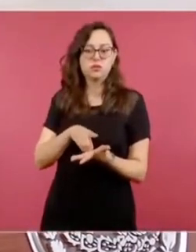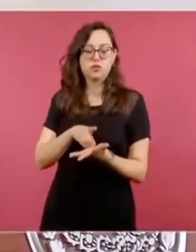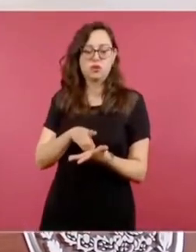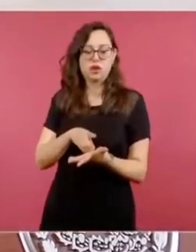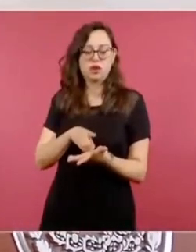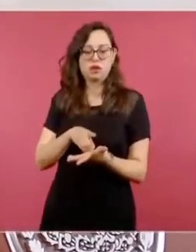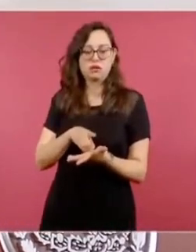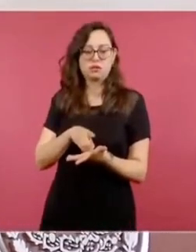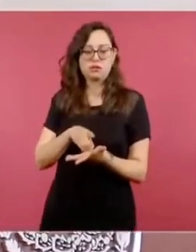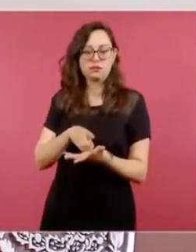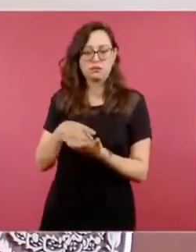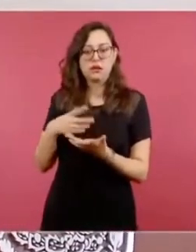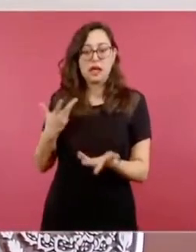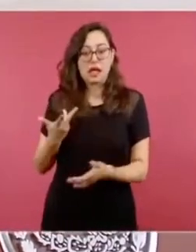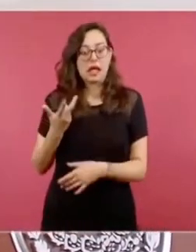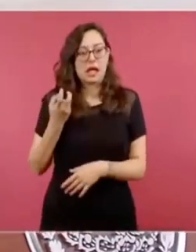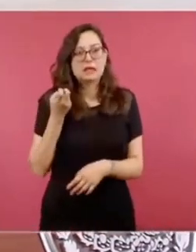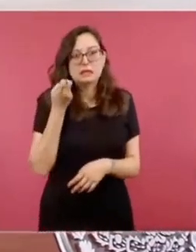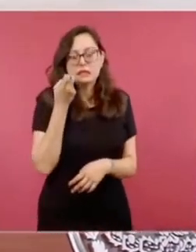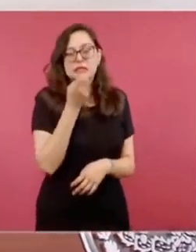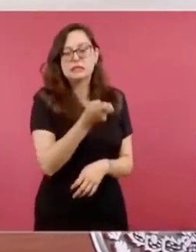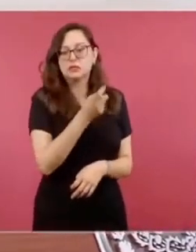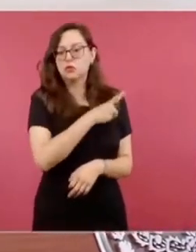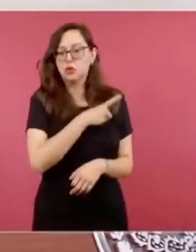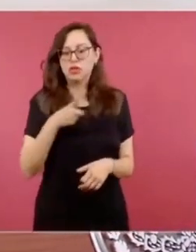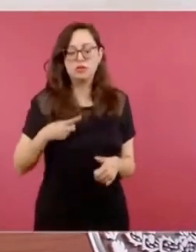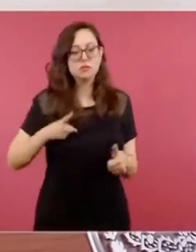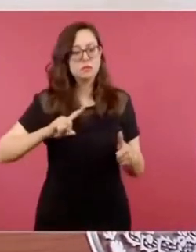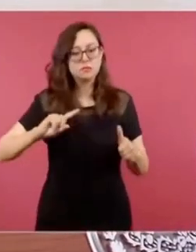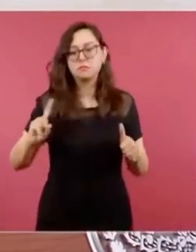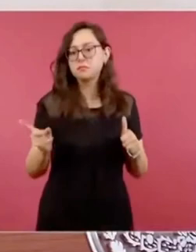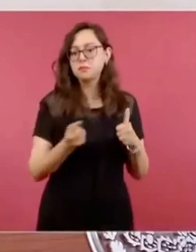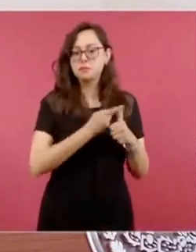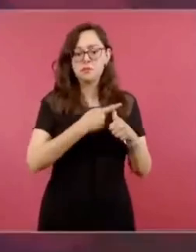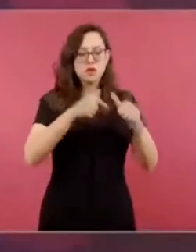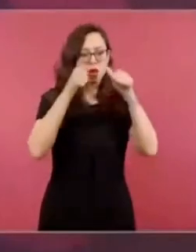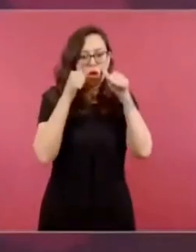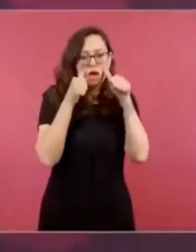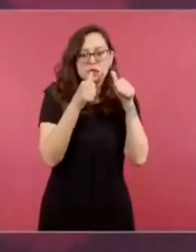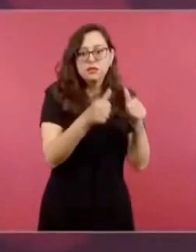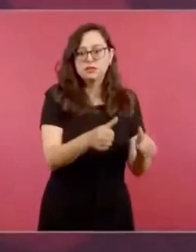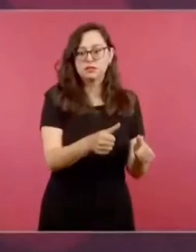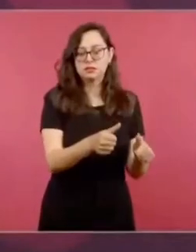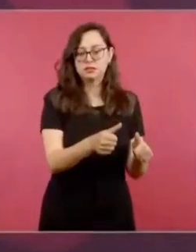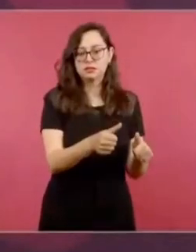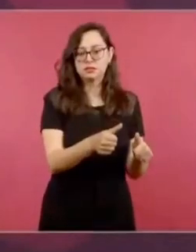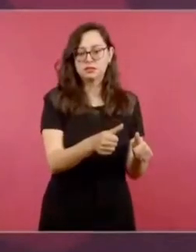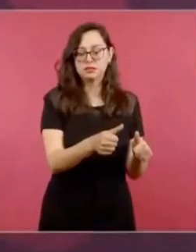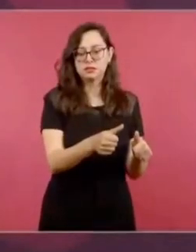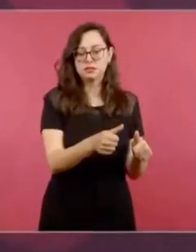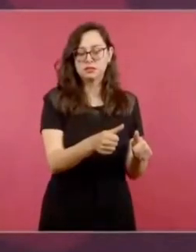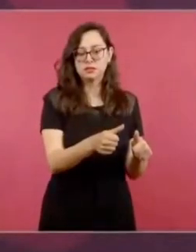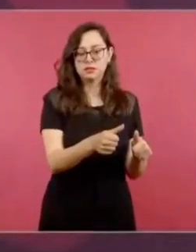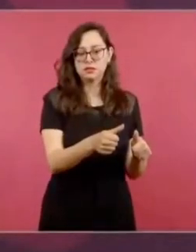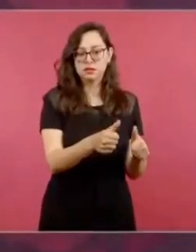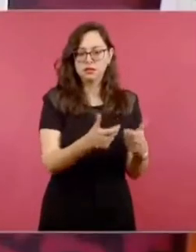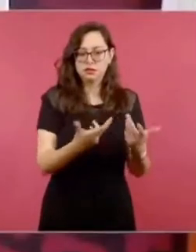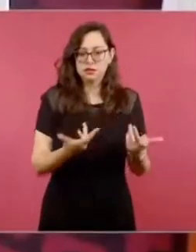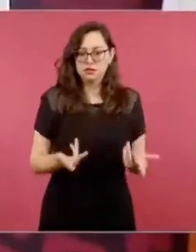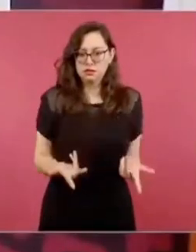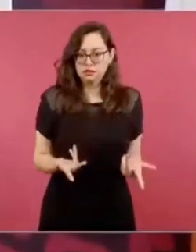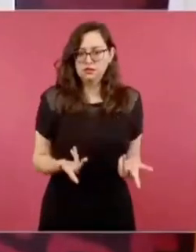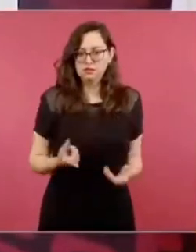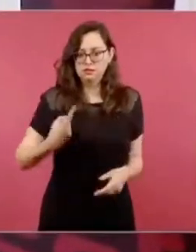es lo que se tiene que atender, que es nuestra